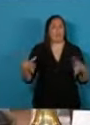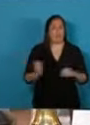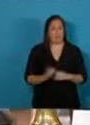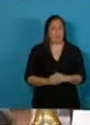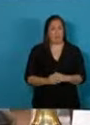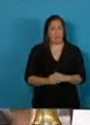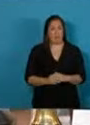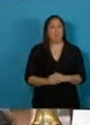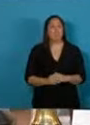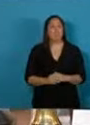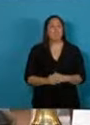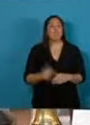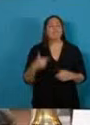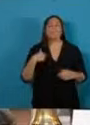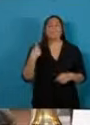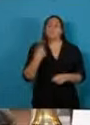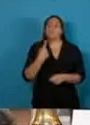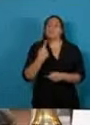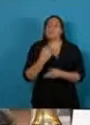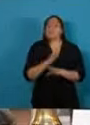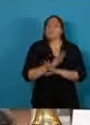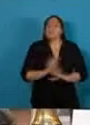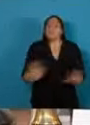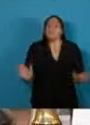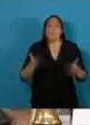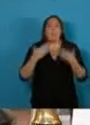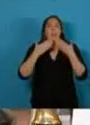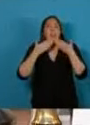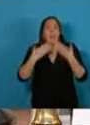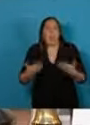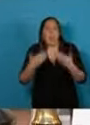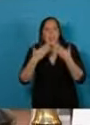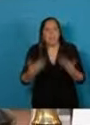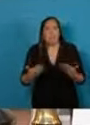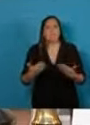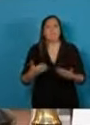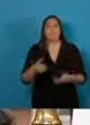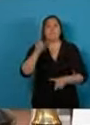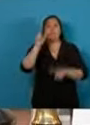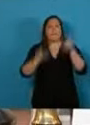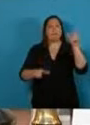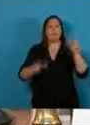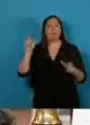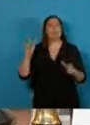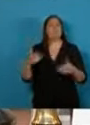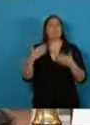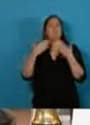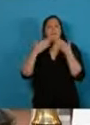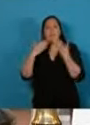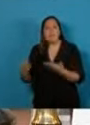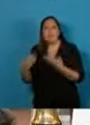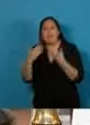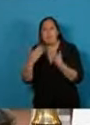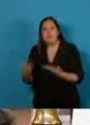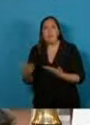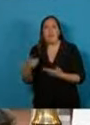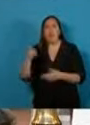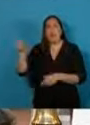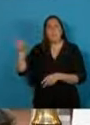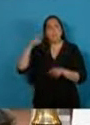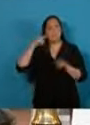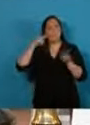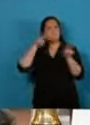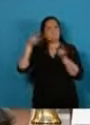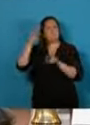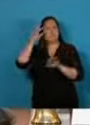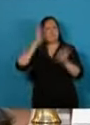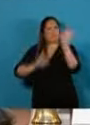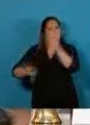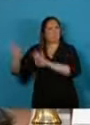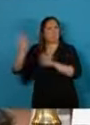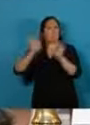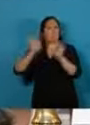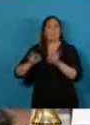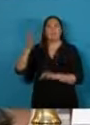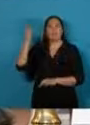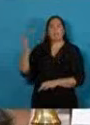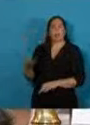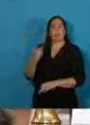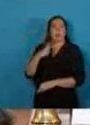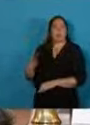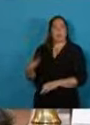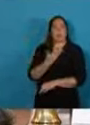agradeciendo profundamente la generosidad y destacar la visión estratégica que mi querida amiga y